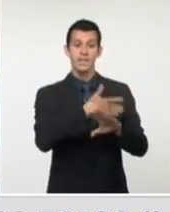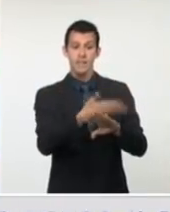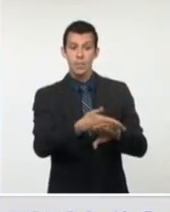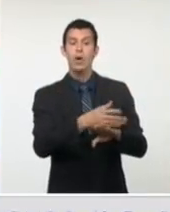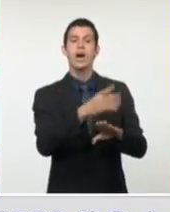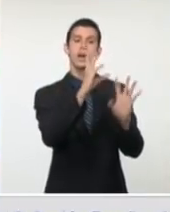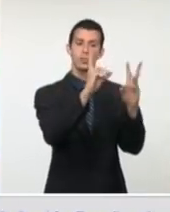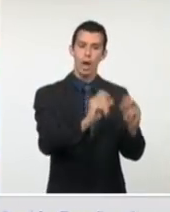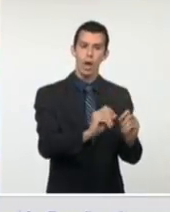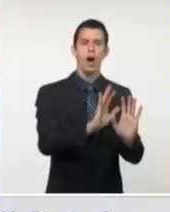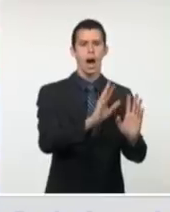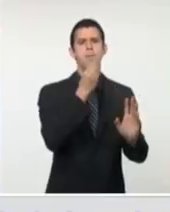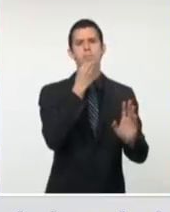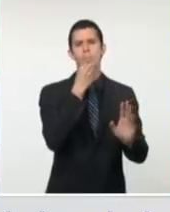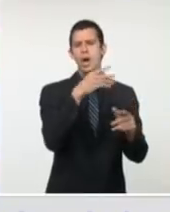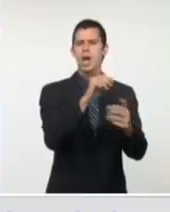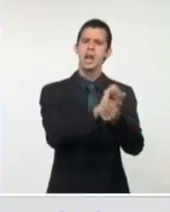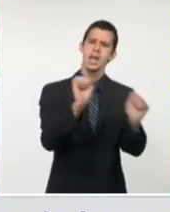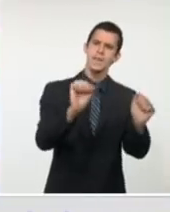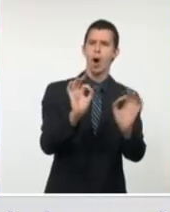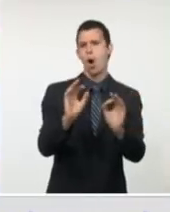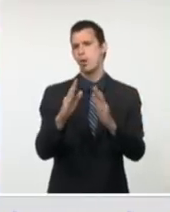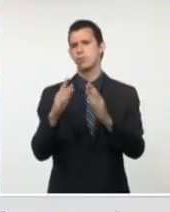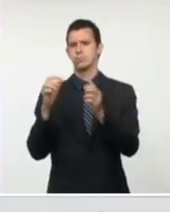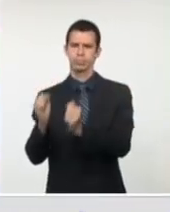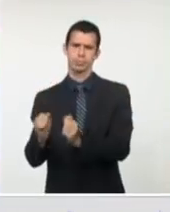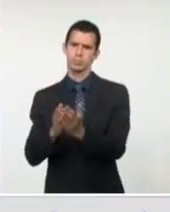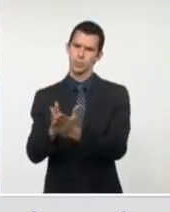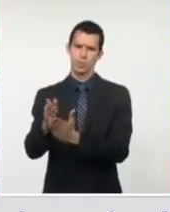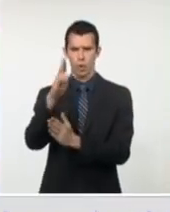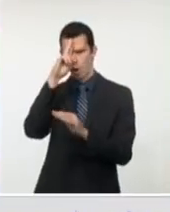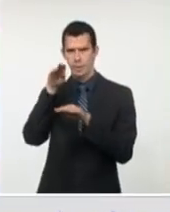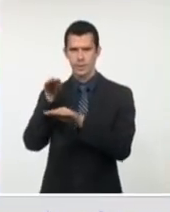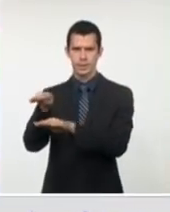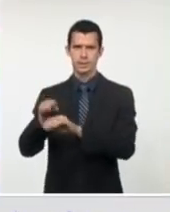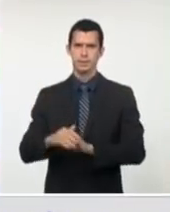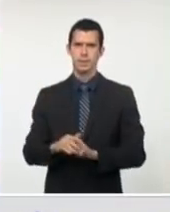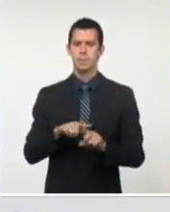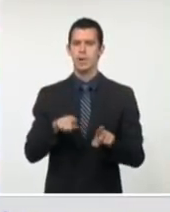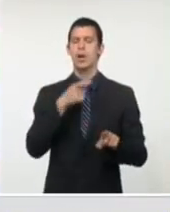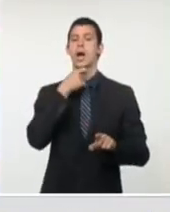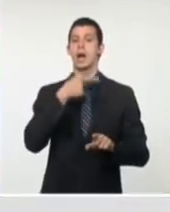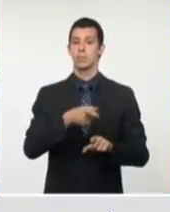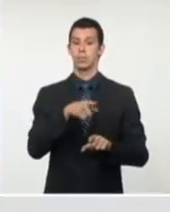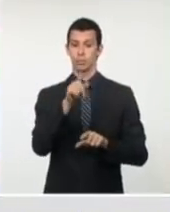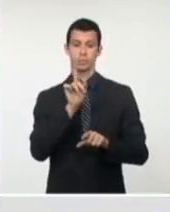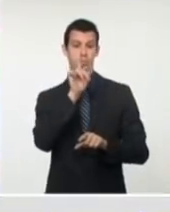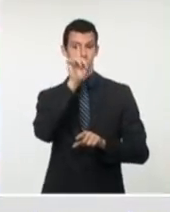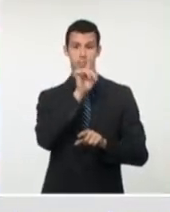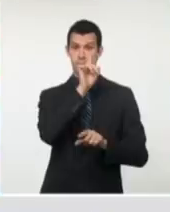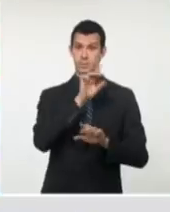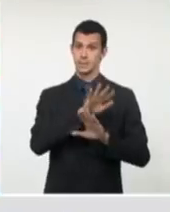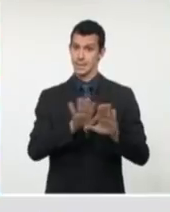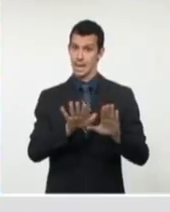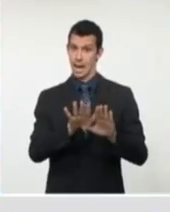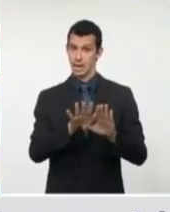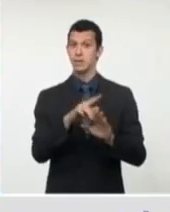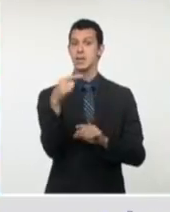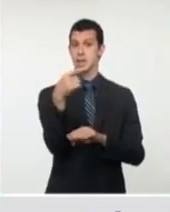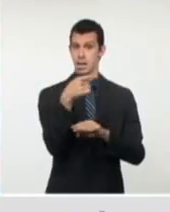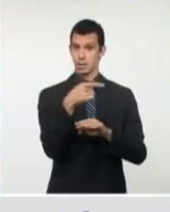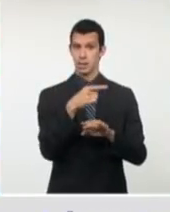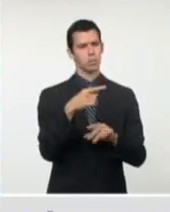casos que después de estar negativo el quinto día, que se ha incorporado, porque en ese periodo no debe de transmisir